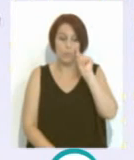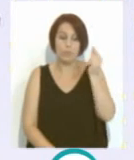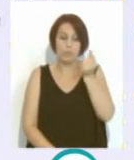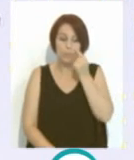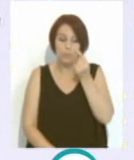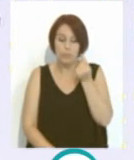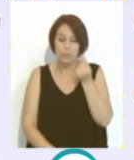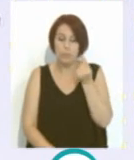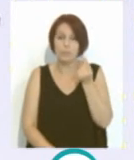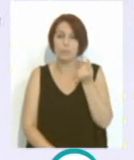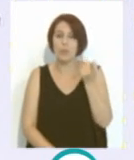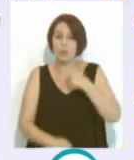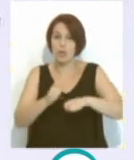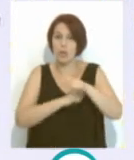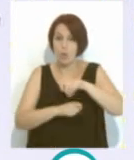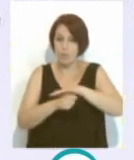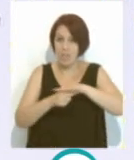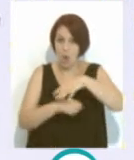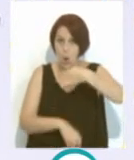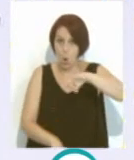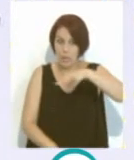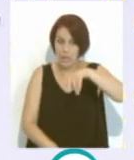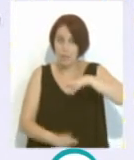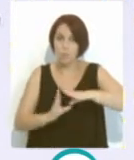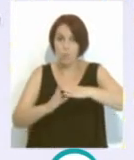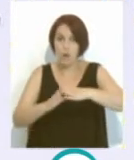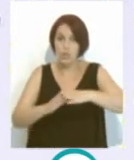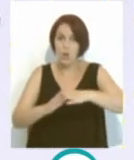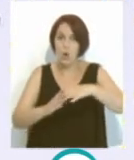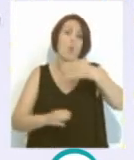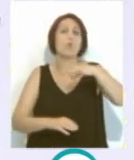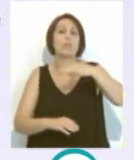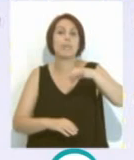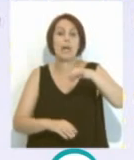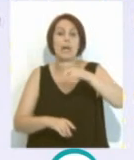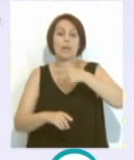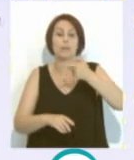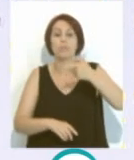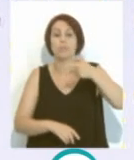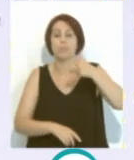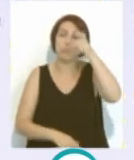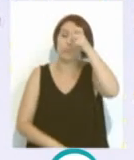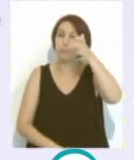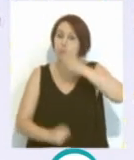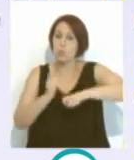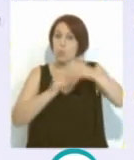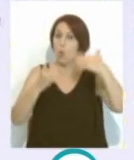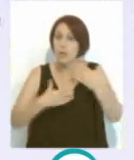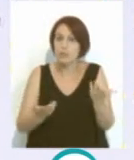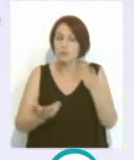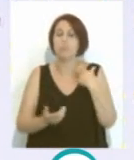única peña en la provincia, que el puerto era la única que no tenía peña. Entonces la creamos y